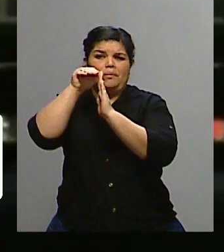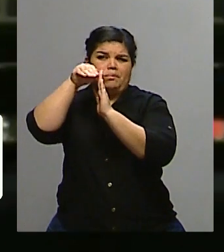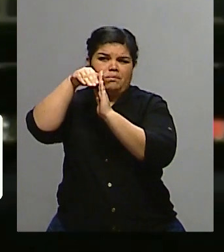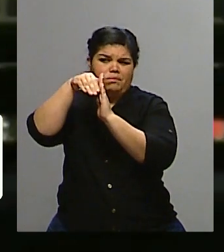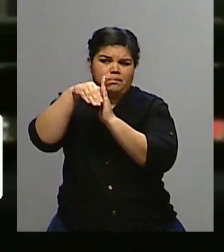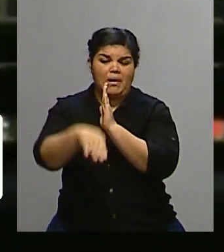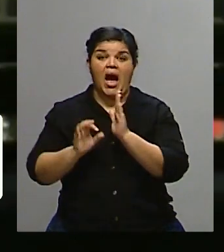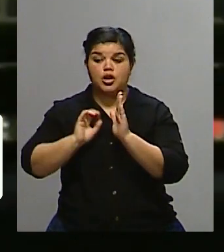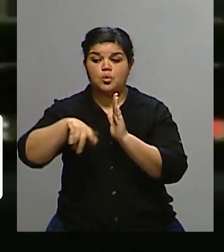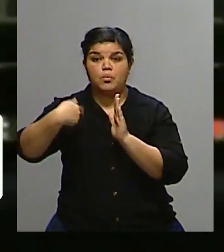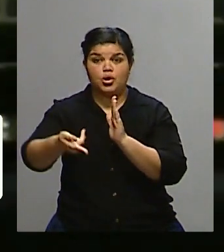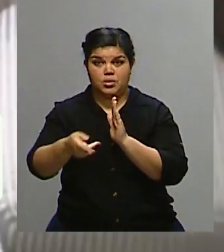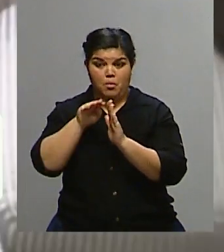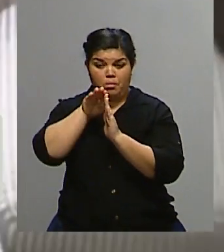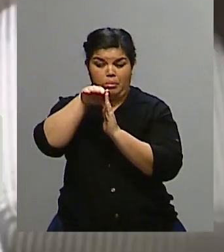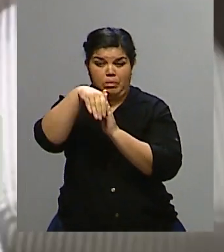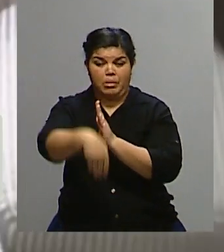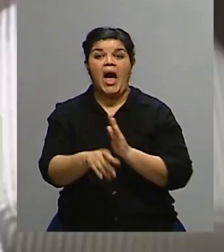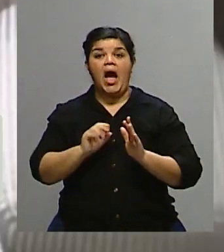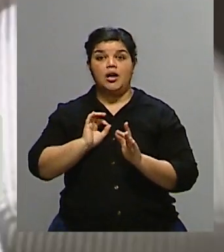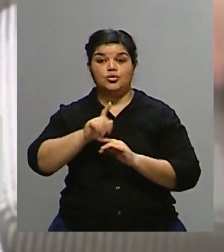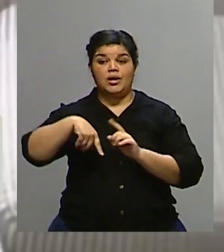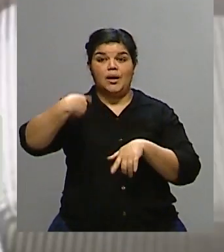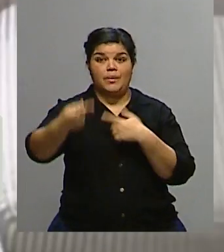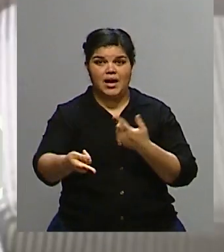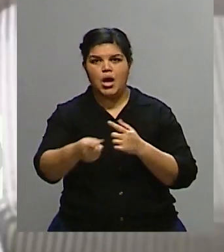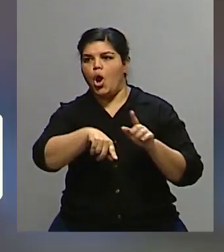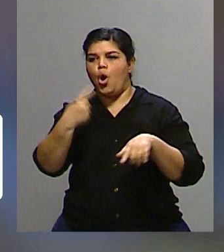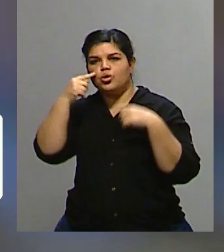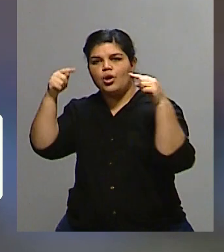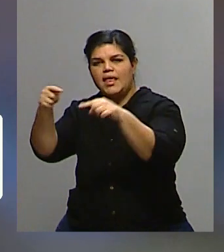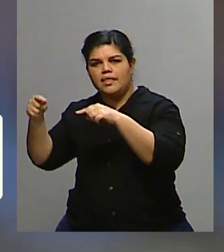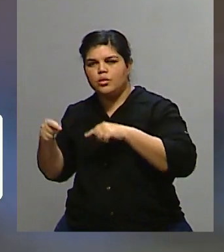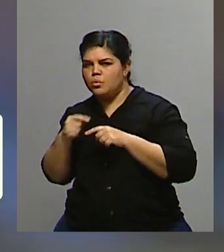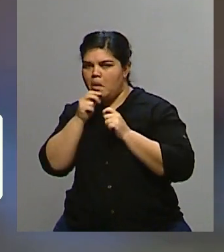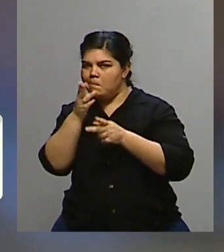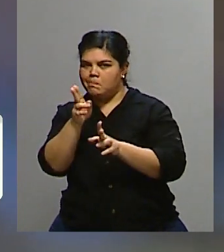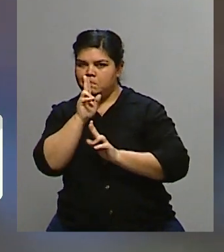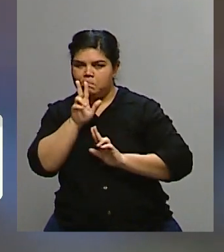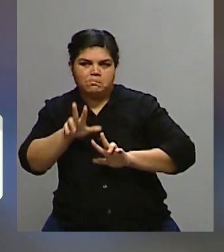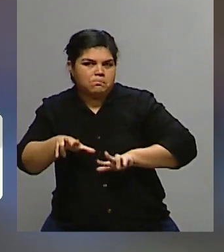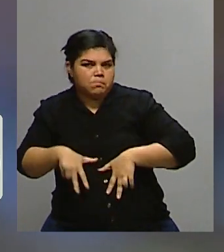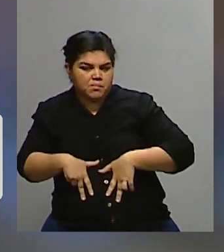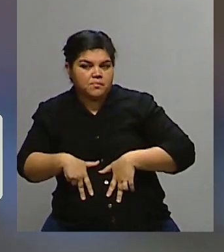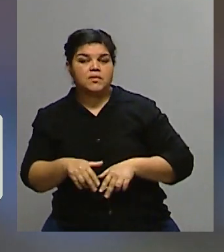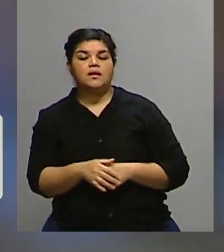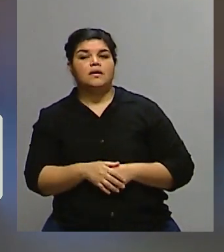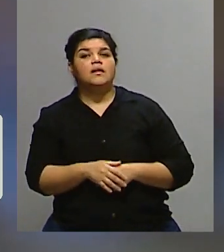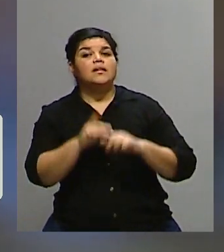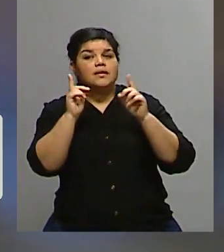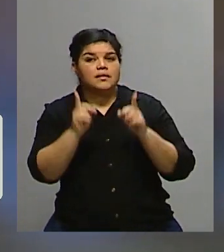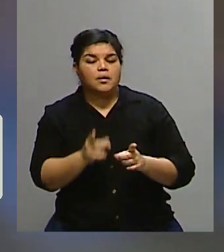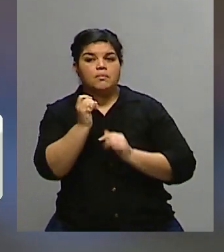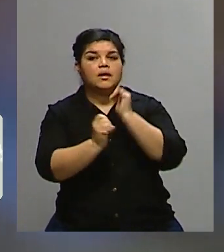Los otros institutos todavía no lo hacen de manera oficial. También hablan de lo que puede llegar a